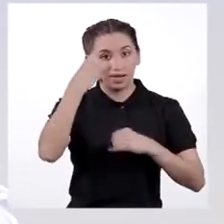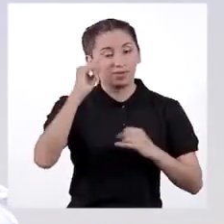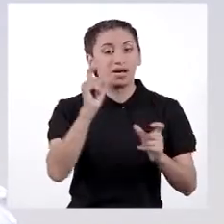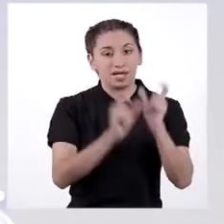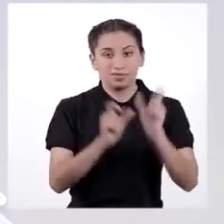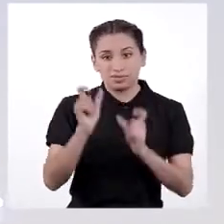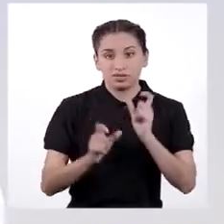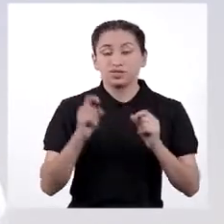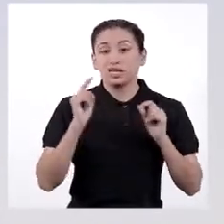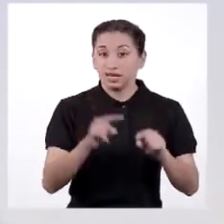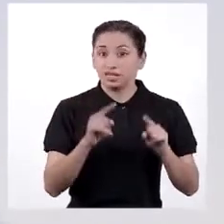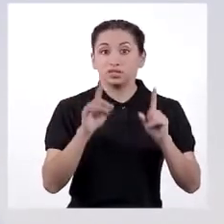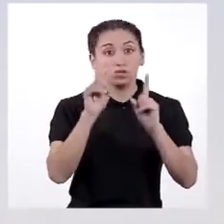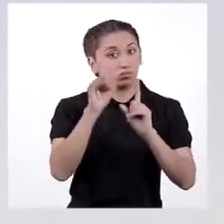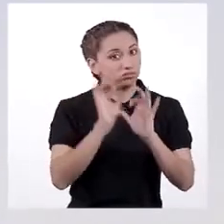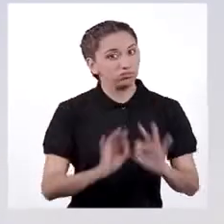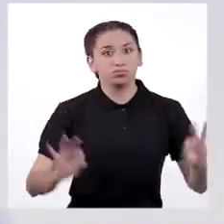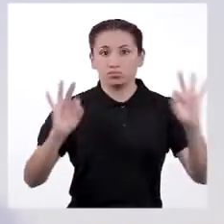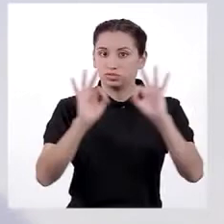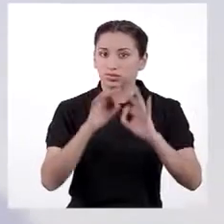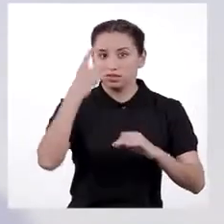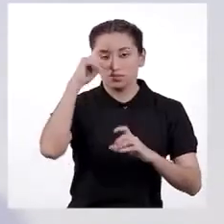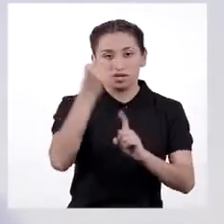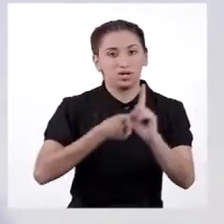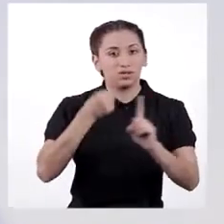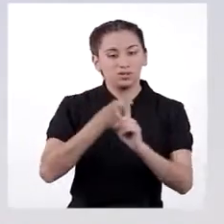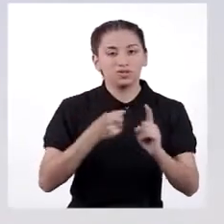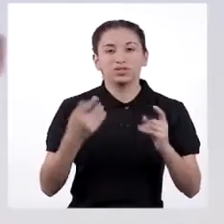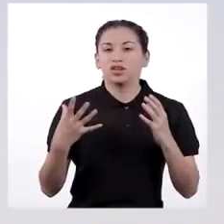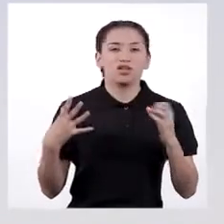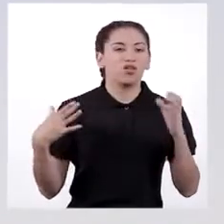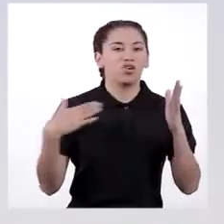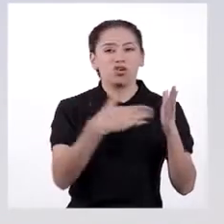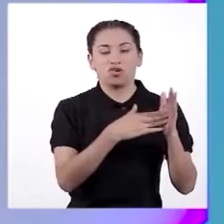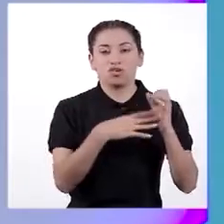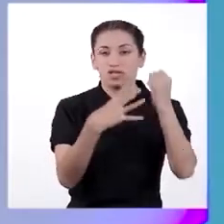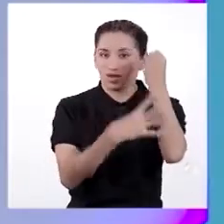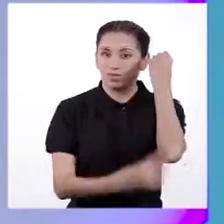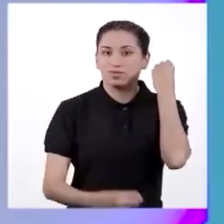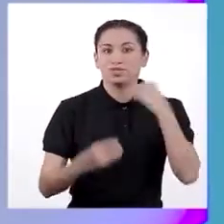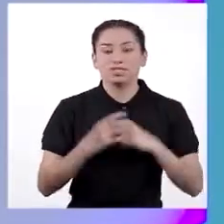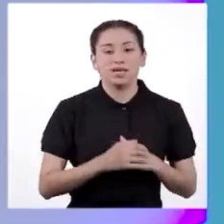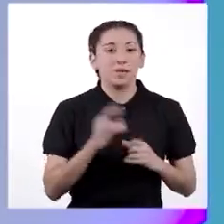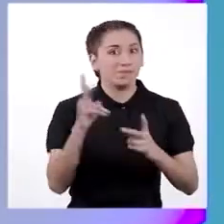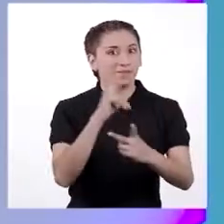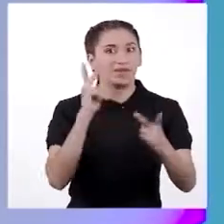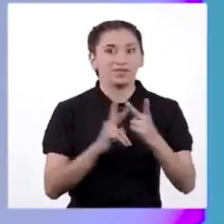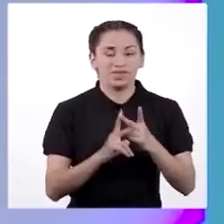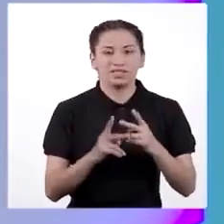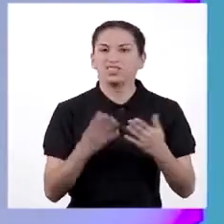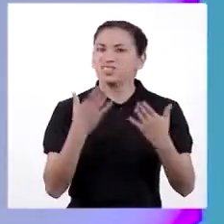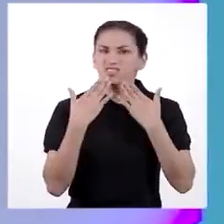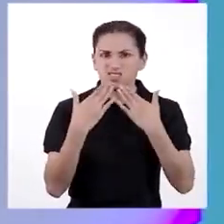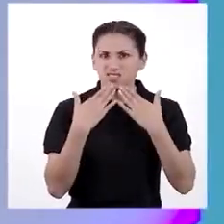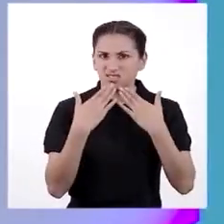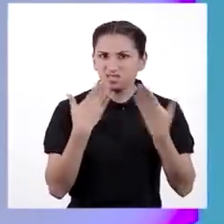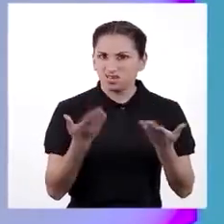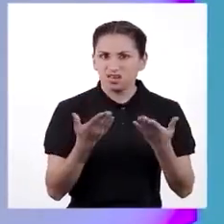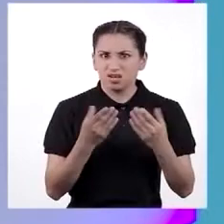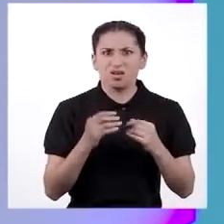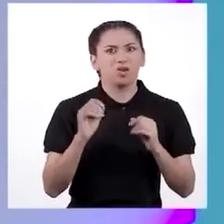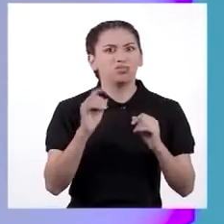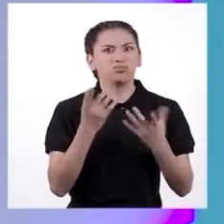y creatividad para las personas. Y es un factor importante en la lucha contra la pobreza. Ya, chévere. ¿Y quiénes son